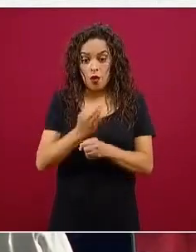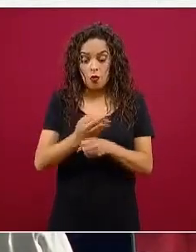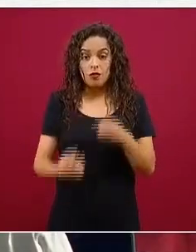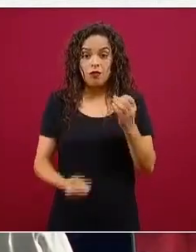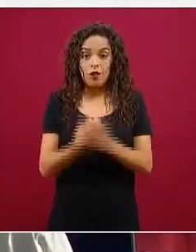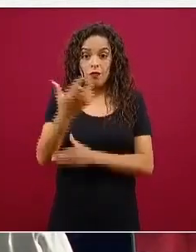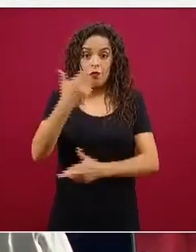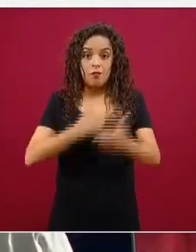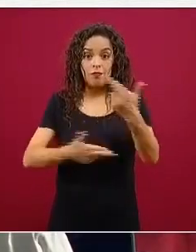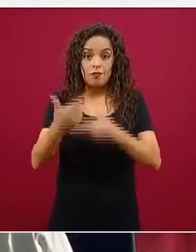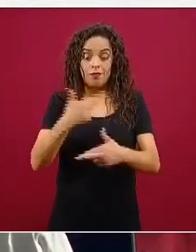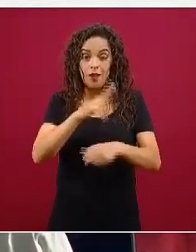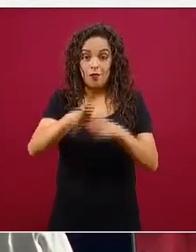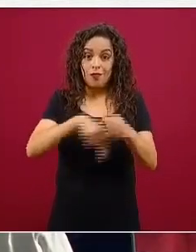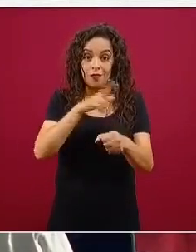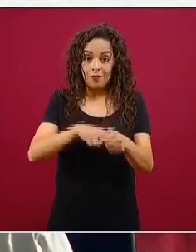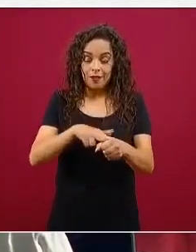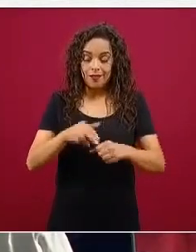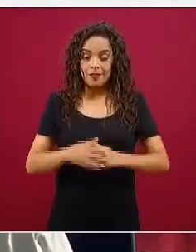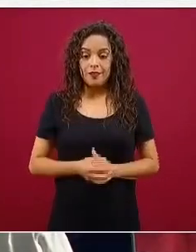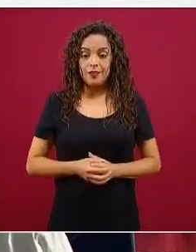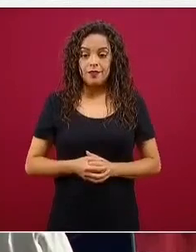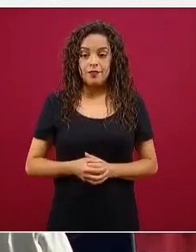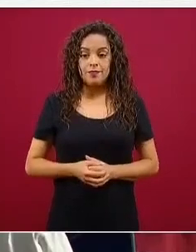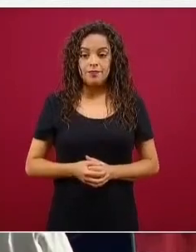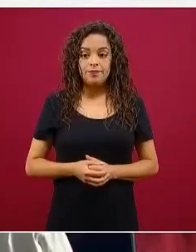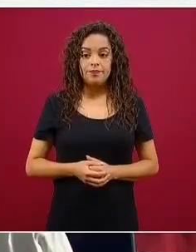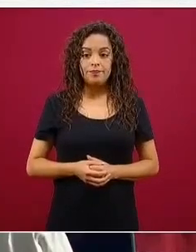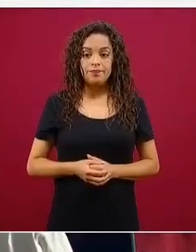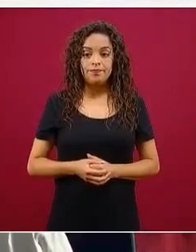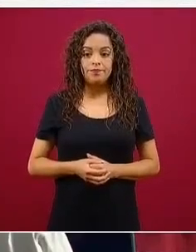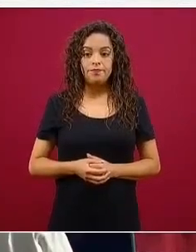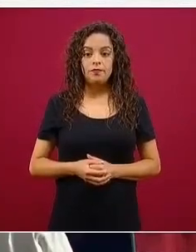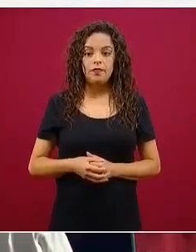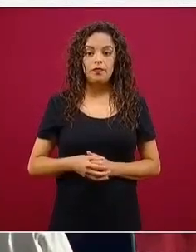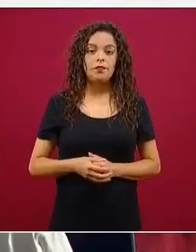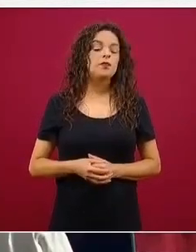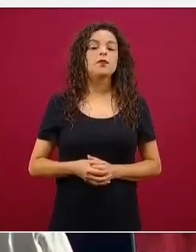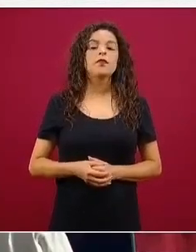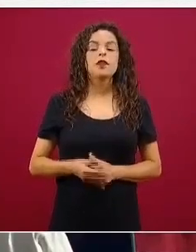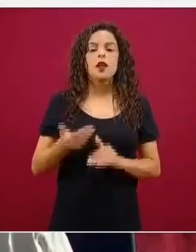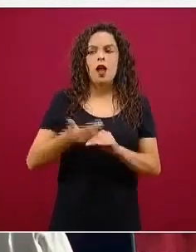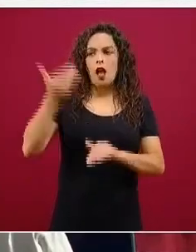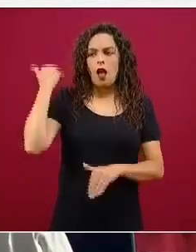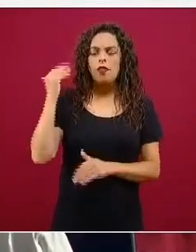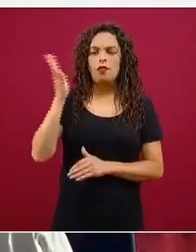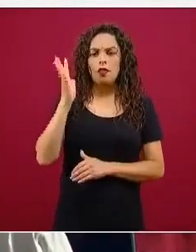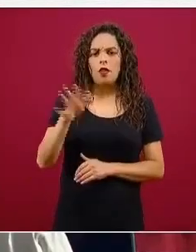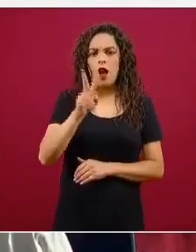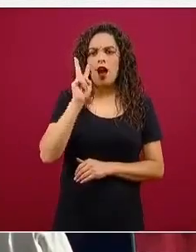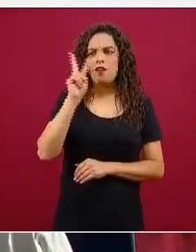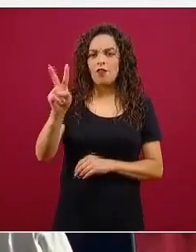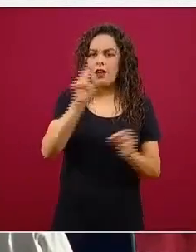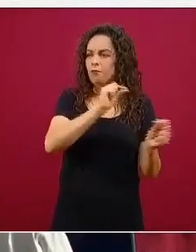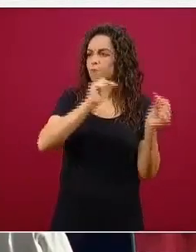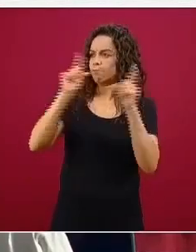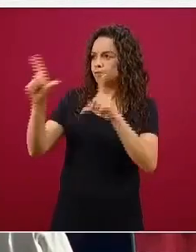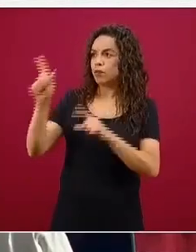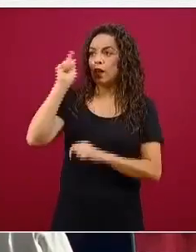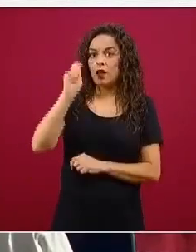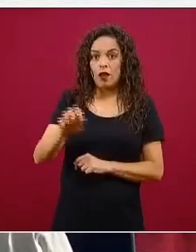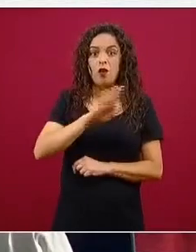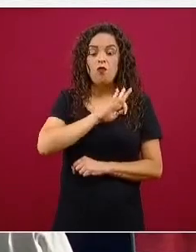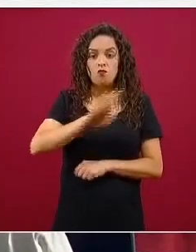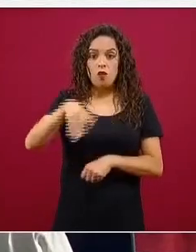retorno a la nueva normalidad. Realmente esta es una gráfica que ya habíamos presentado acerca de cómo son las consecuencias psicológicas ante